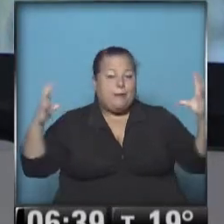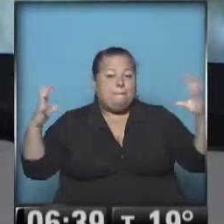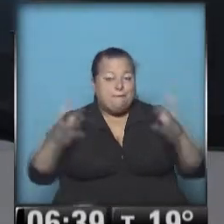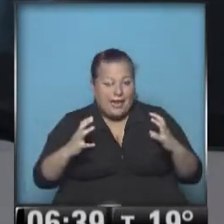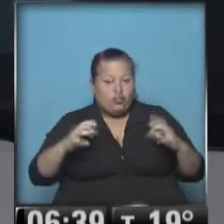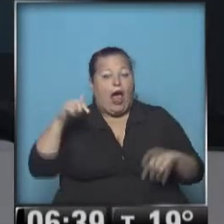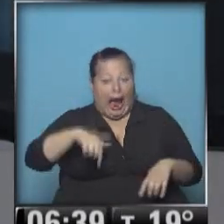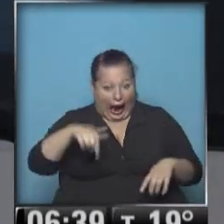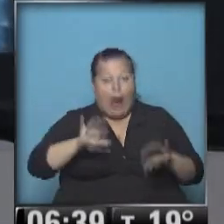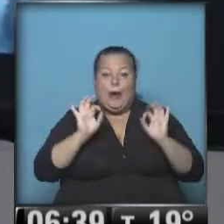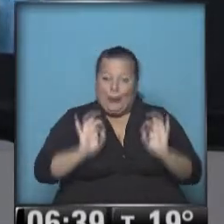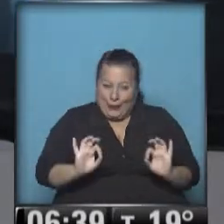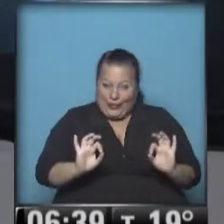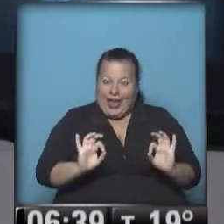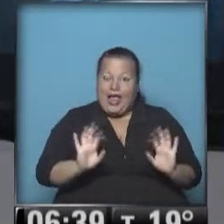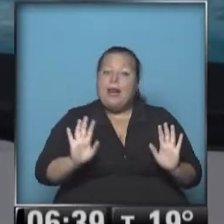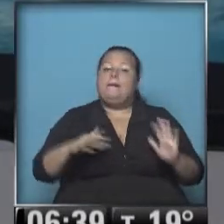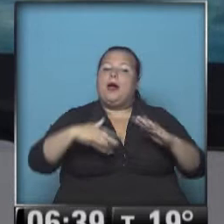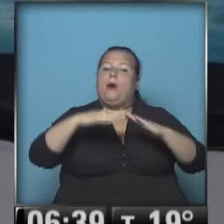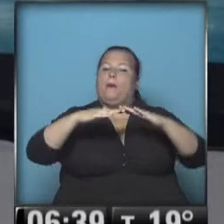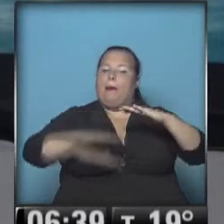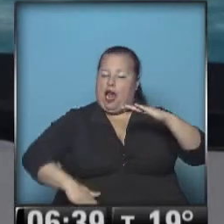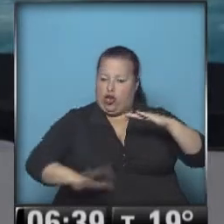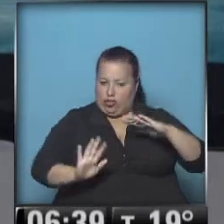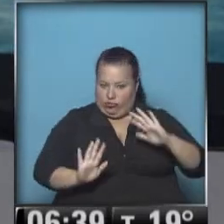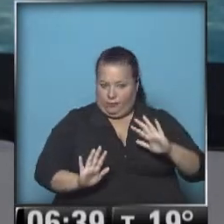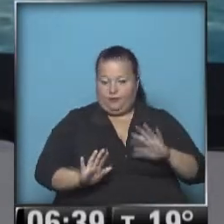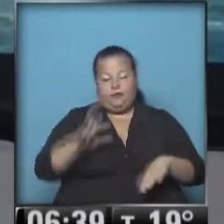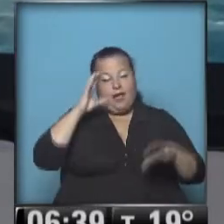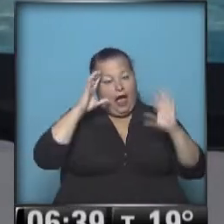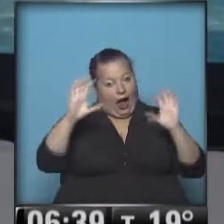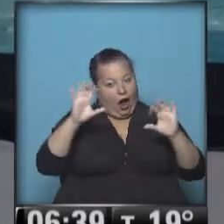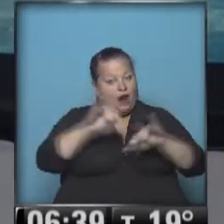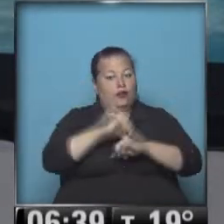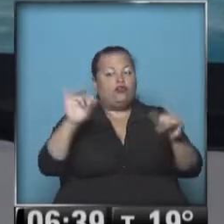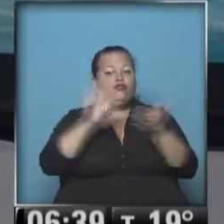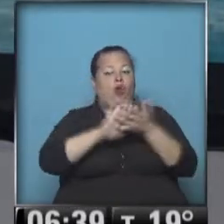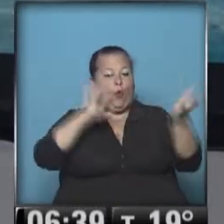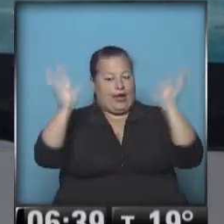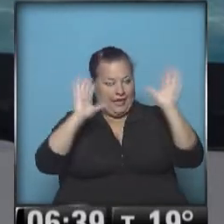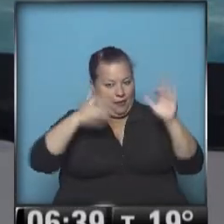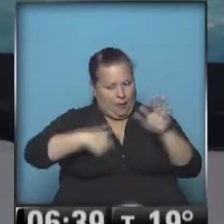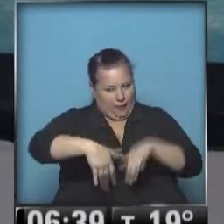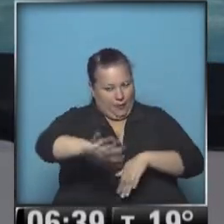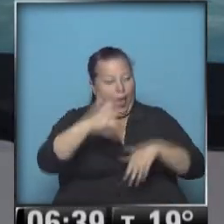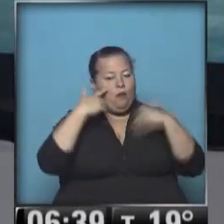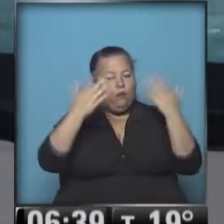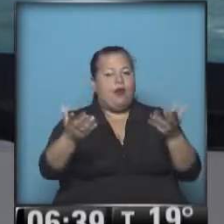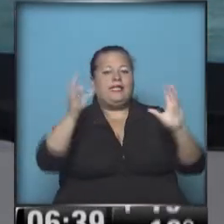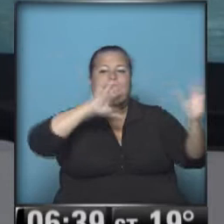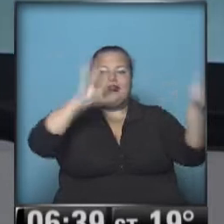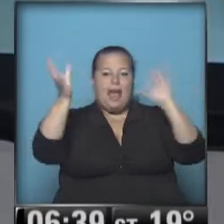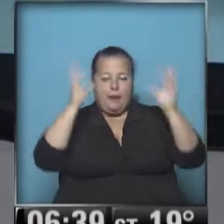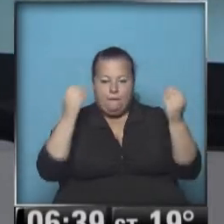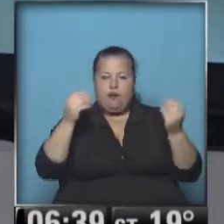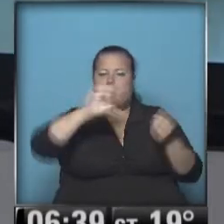atmosférica ahora está bien, pero está en disminución. Y recuerde la alerta meteorológica, enseguida vamos a ver ahora el pronóstico